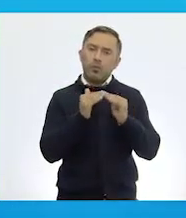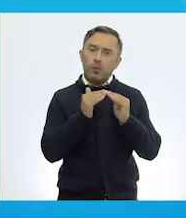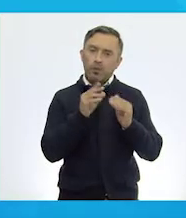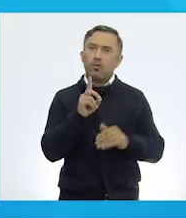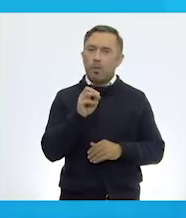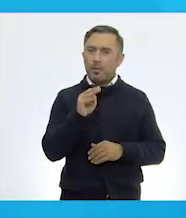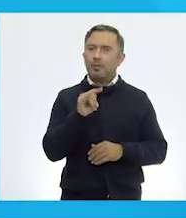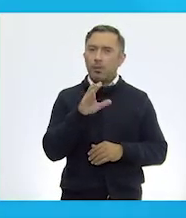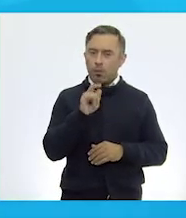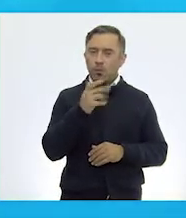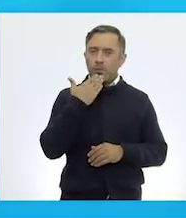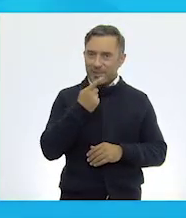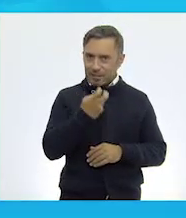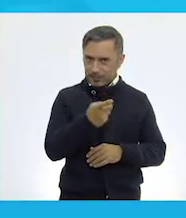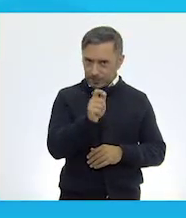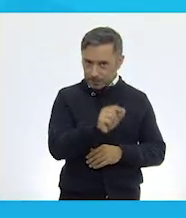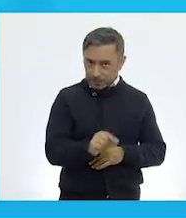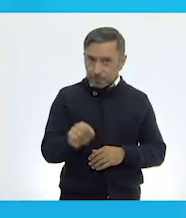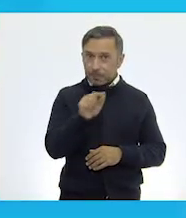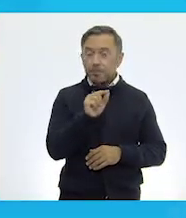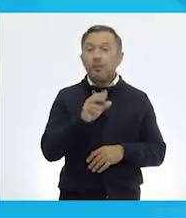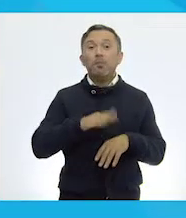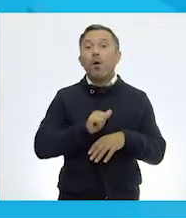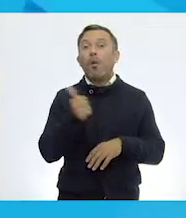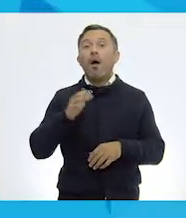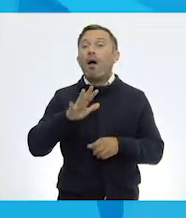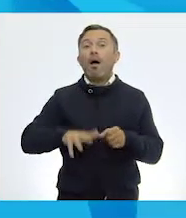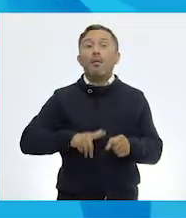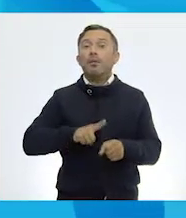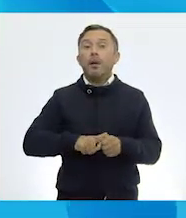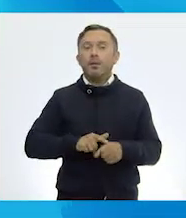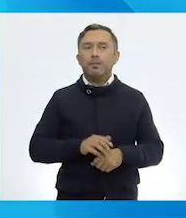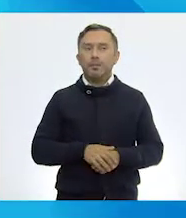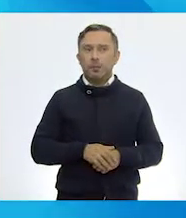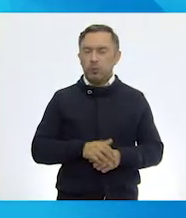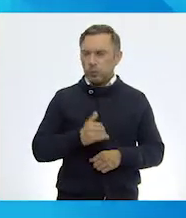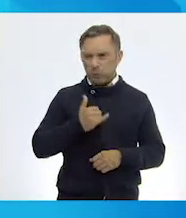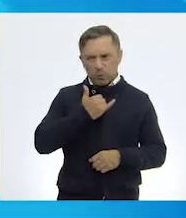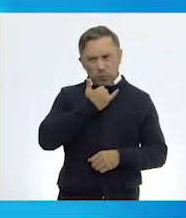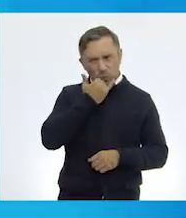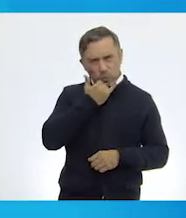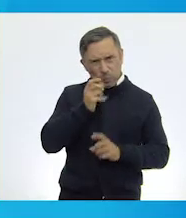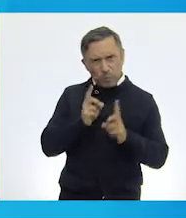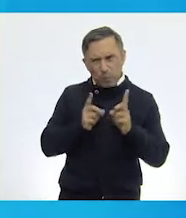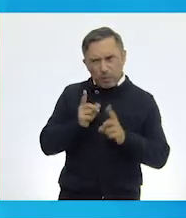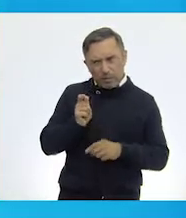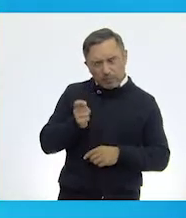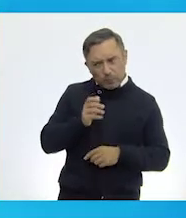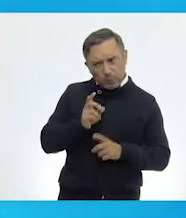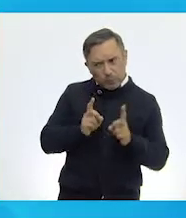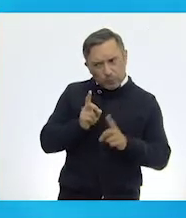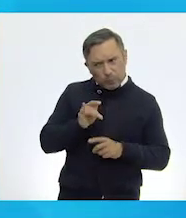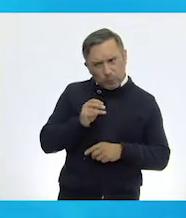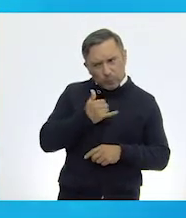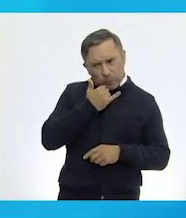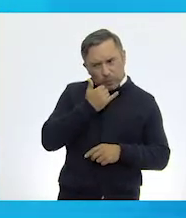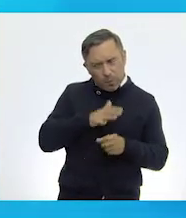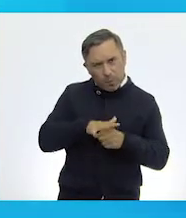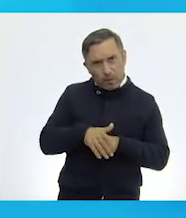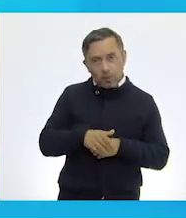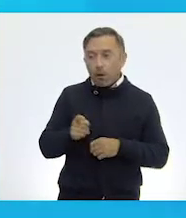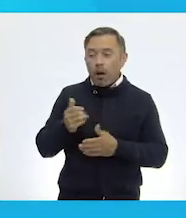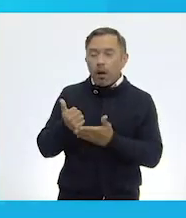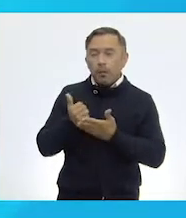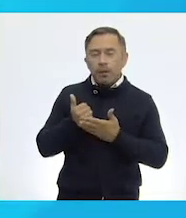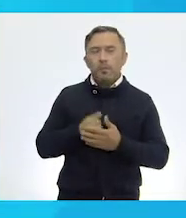Continuamos con... Con este animal que no estamos muy seguras de qué es. ¿Alguien nos puede ayudar? ¿Qué es ese